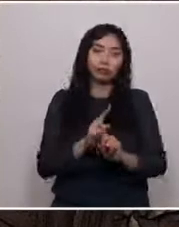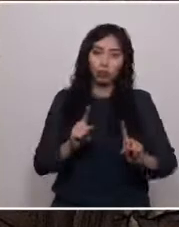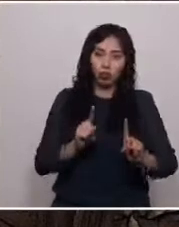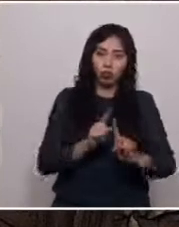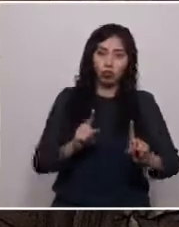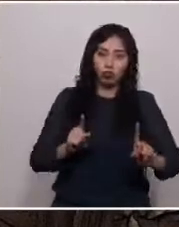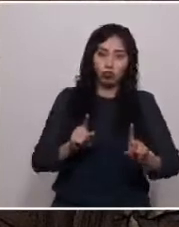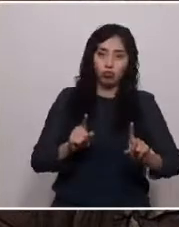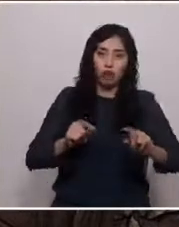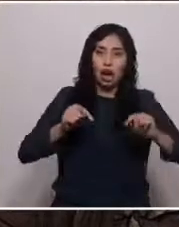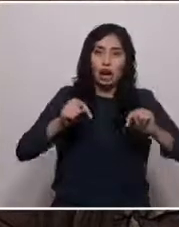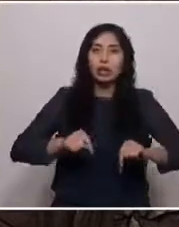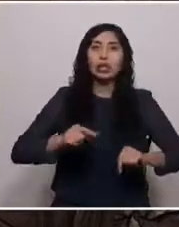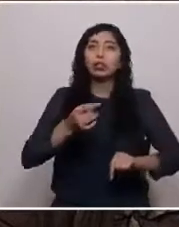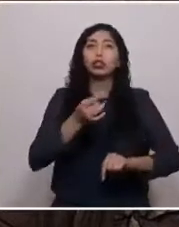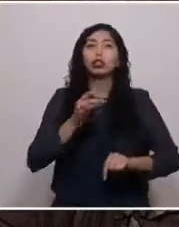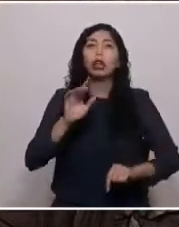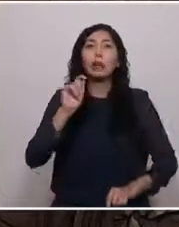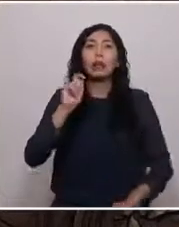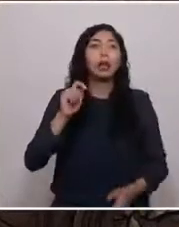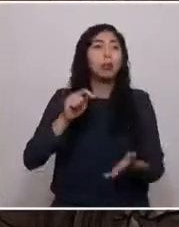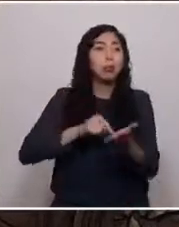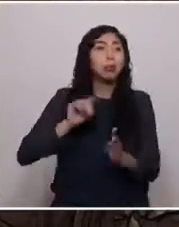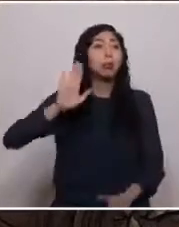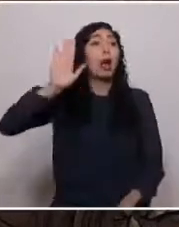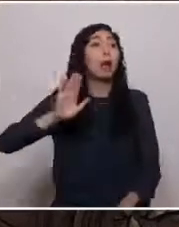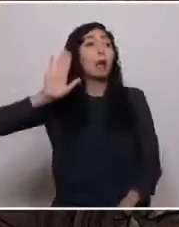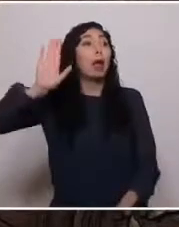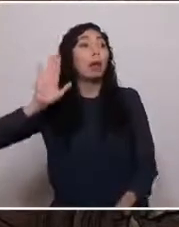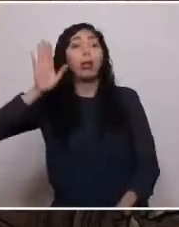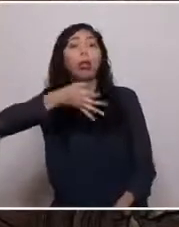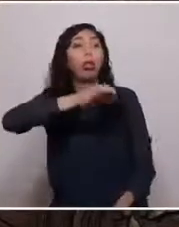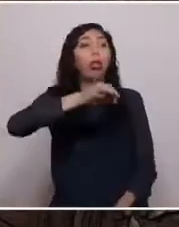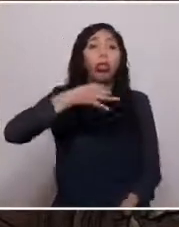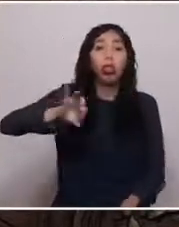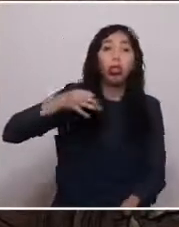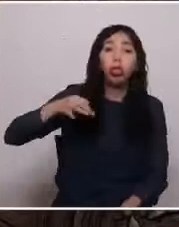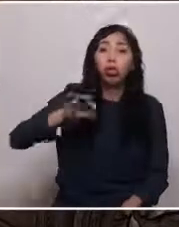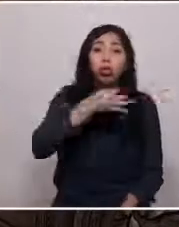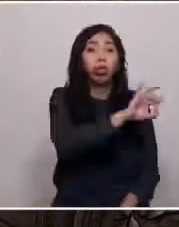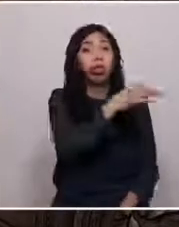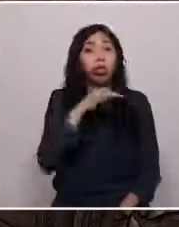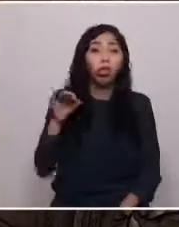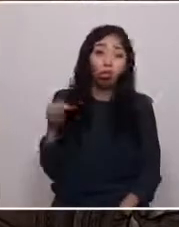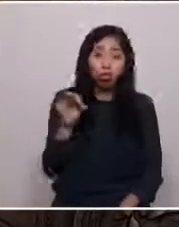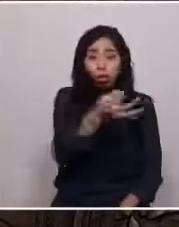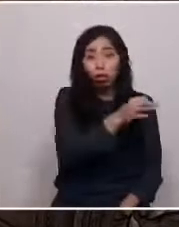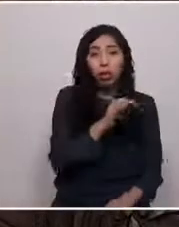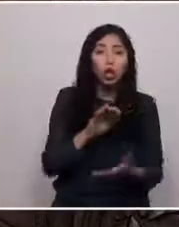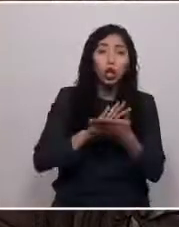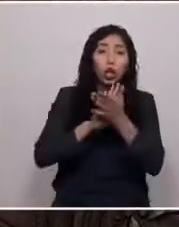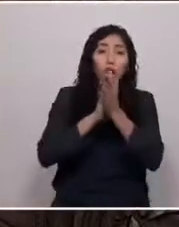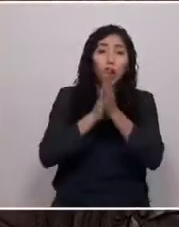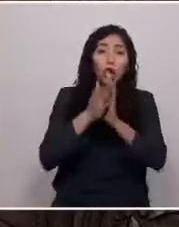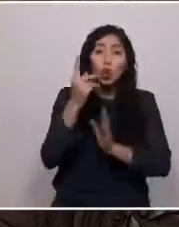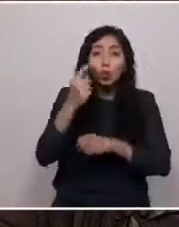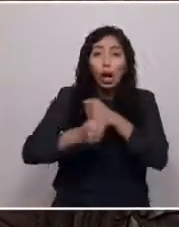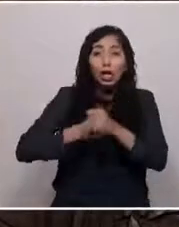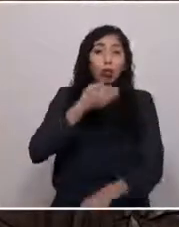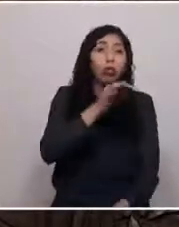de levantar la mano o apretar un botón y caer en un agotador conteo interminable durante todo un año.